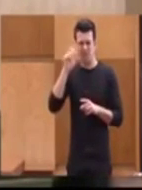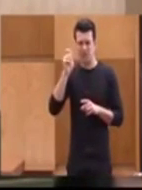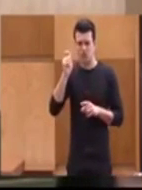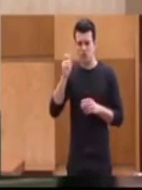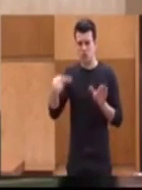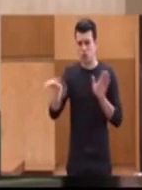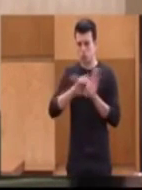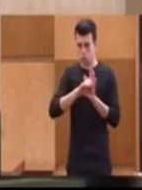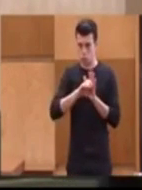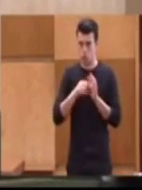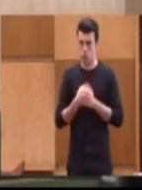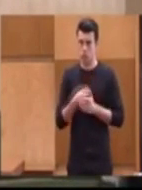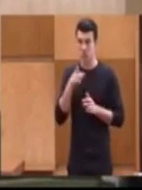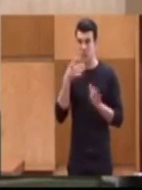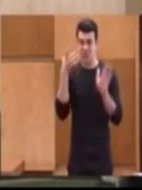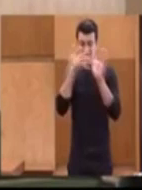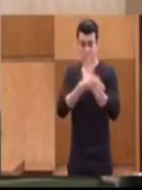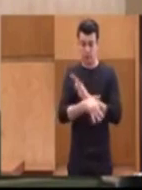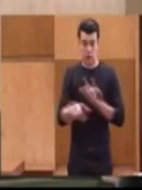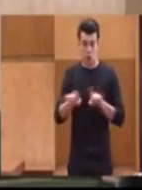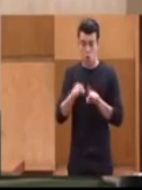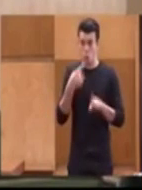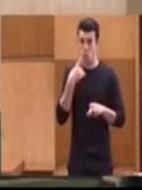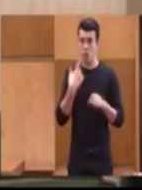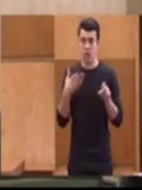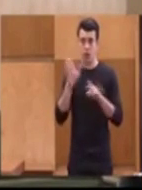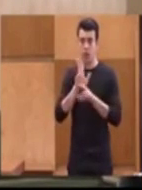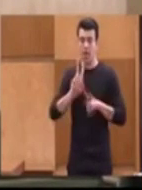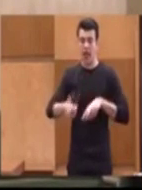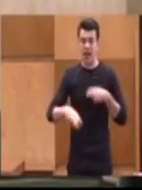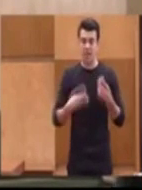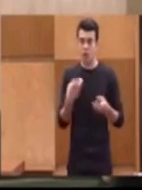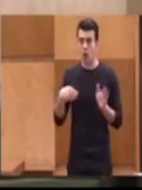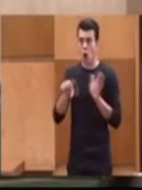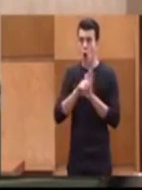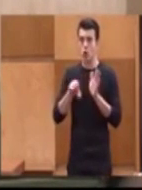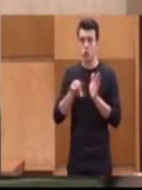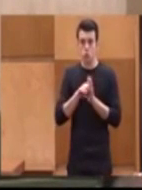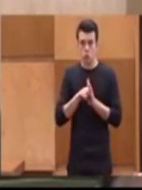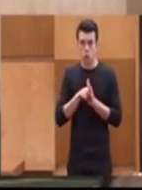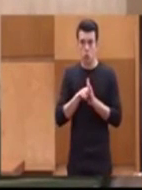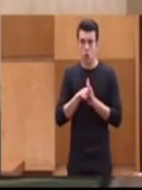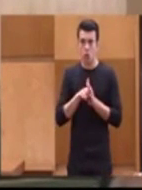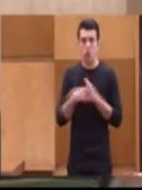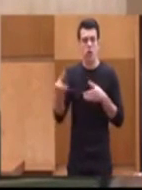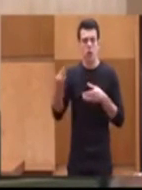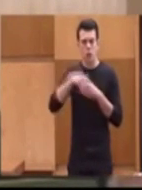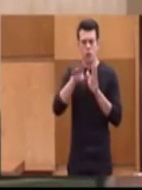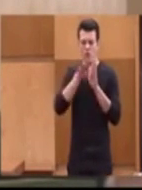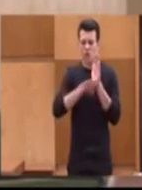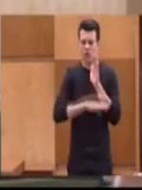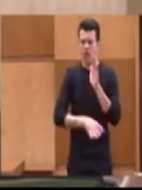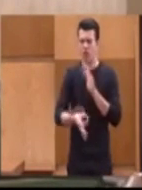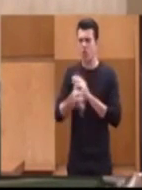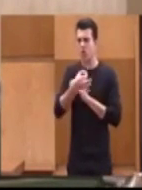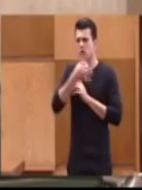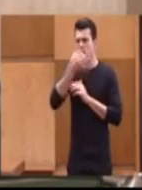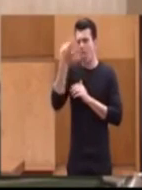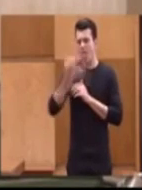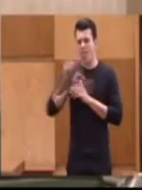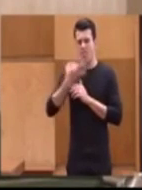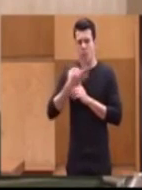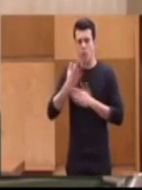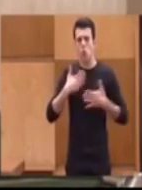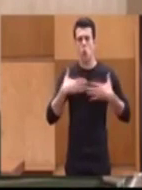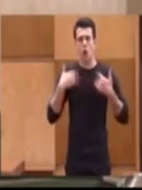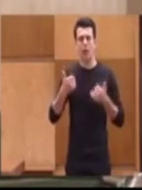Constitución y esto quiere decir, como dice la moción, una reforma de la Constitución que incluya la prohibición expresa de que cualquier gobierno